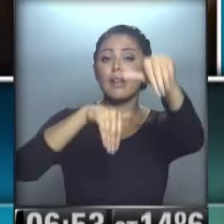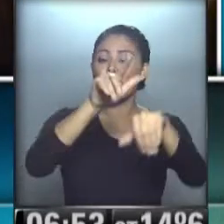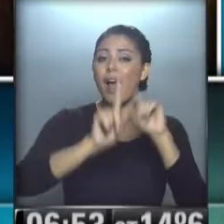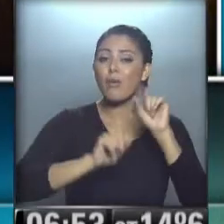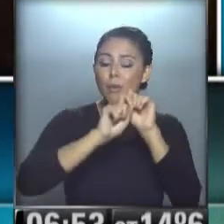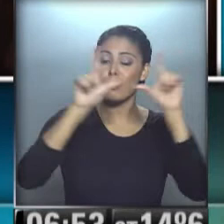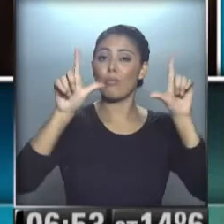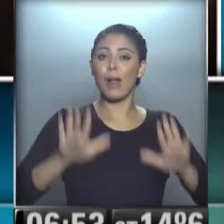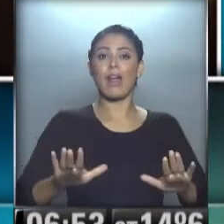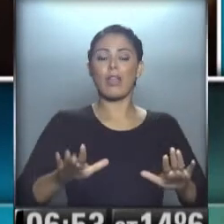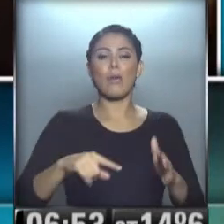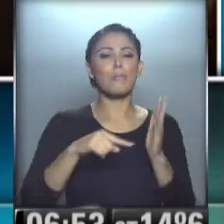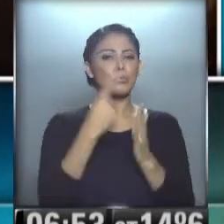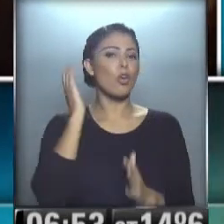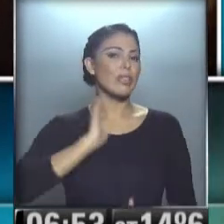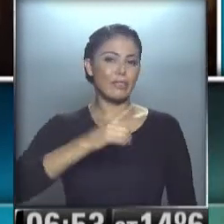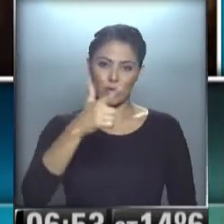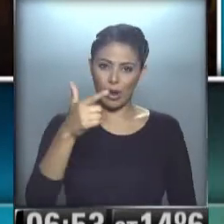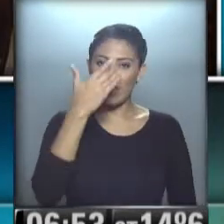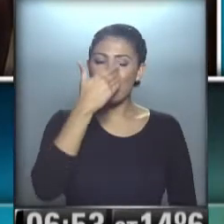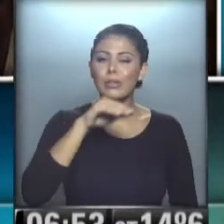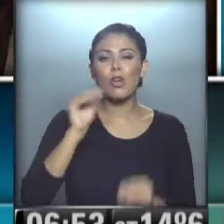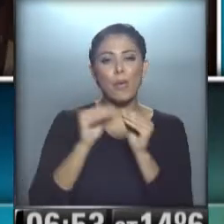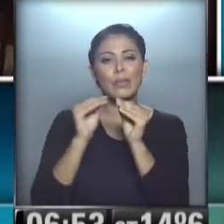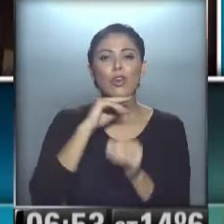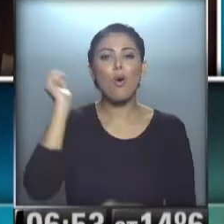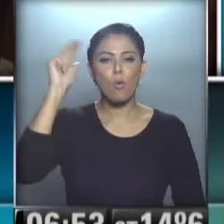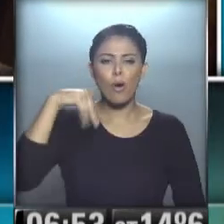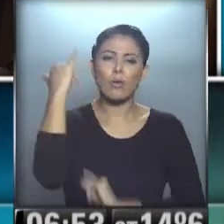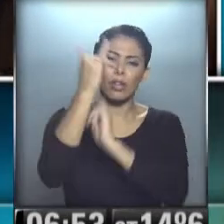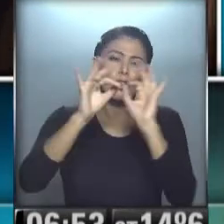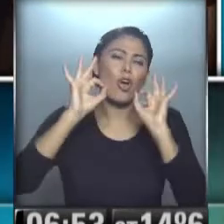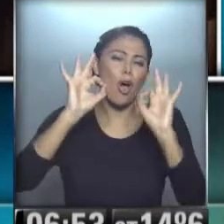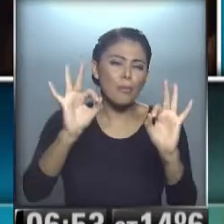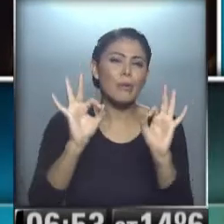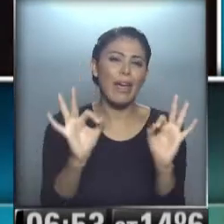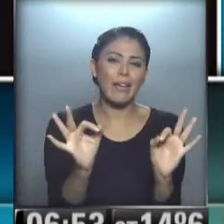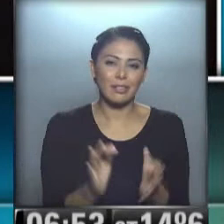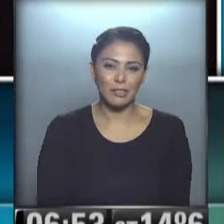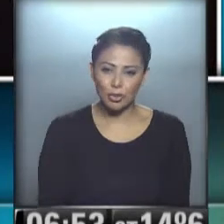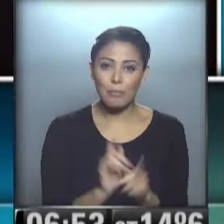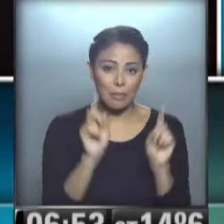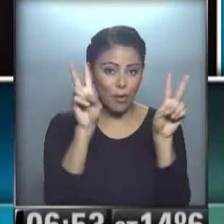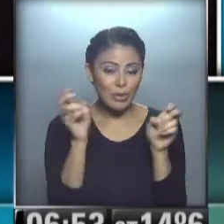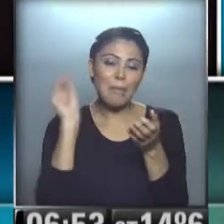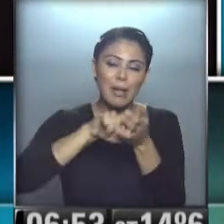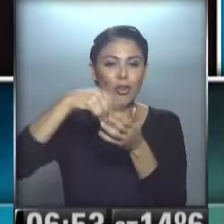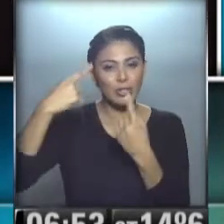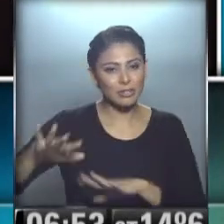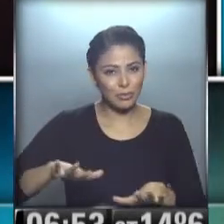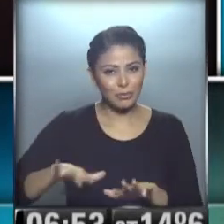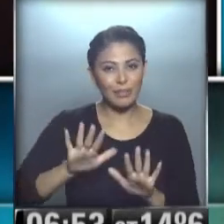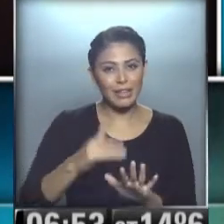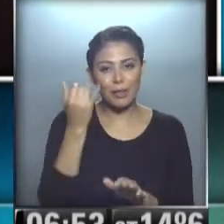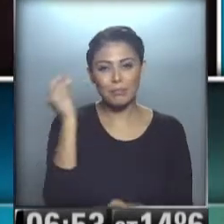sorpresas... ...y no está Carlos Tevez, en instantes... ...con Carlos Fernández y todo el equipo estaremos contándote... ...este tema y el resto de la realidad... ...quédate,